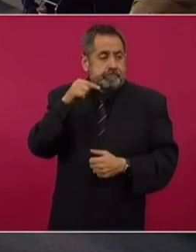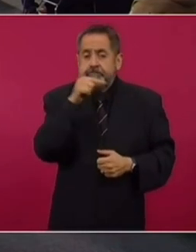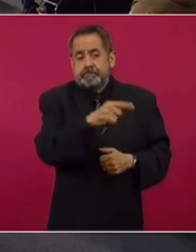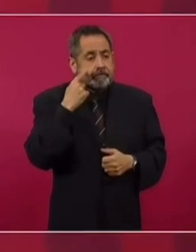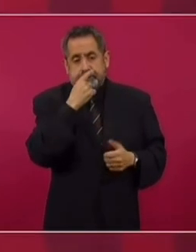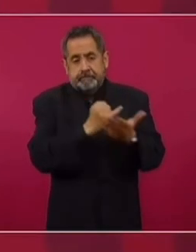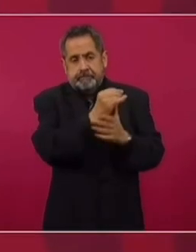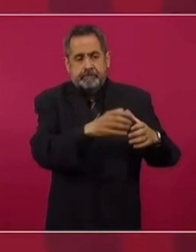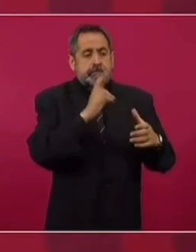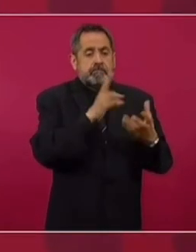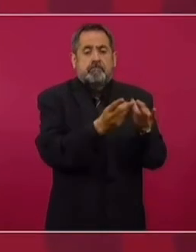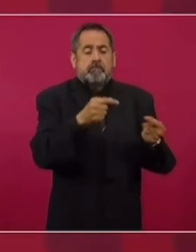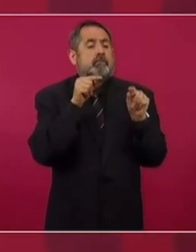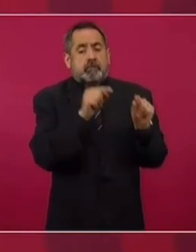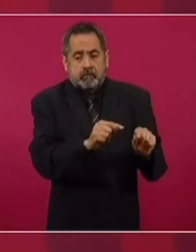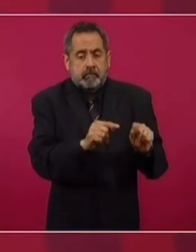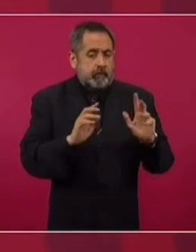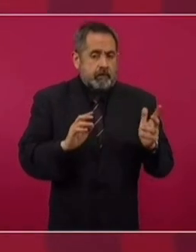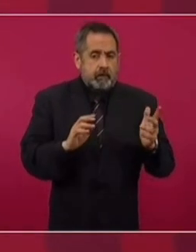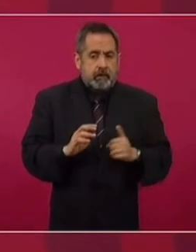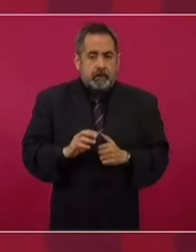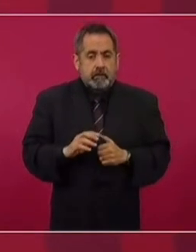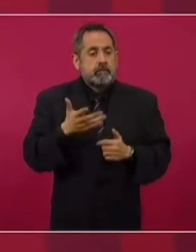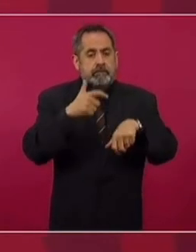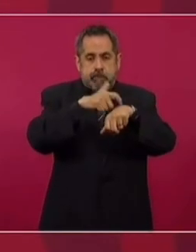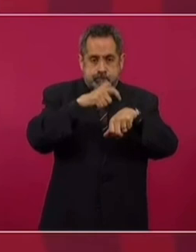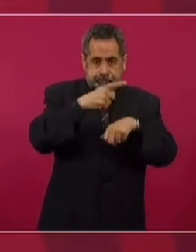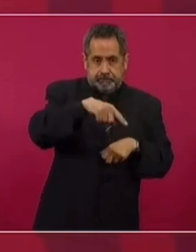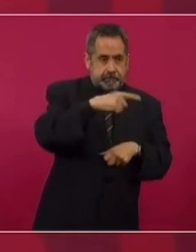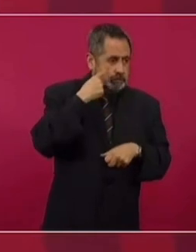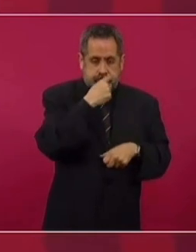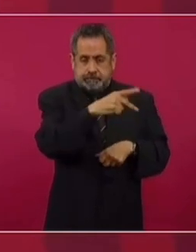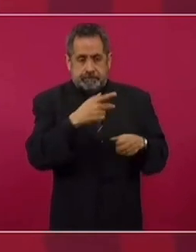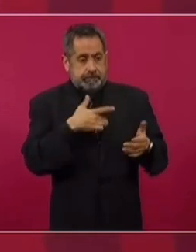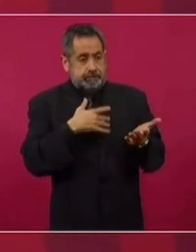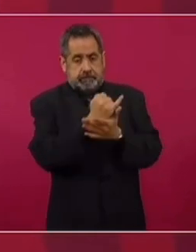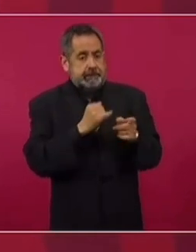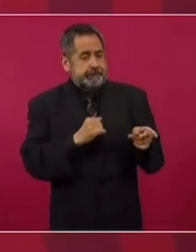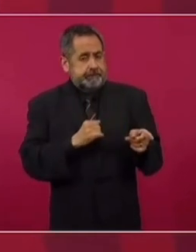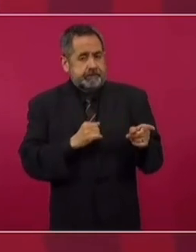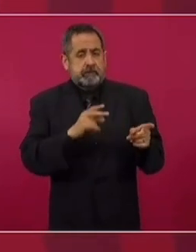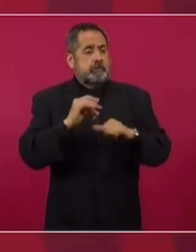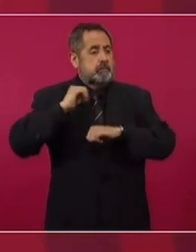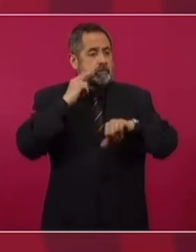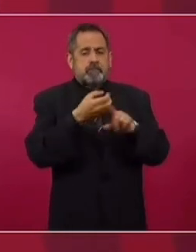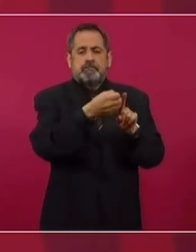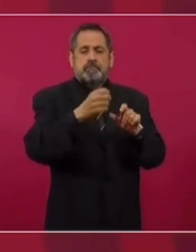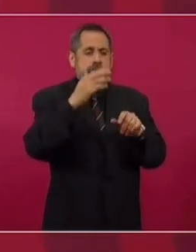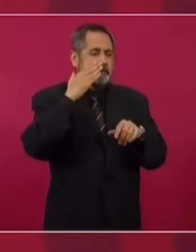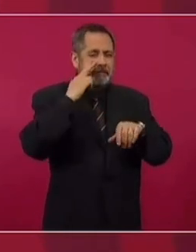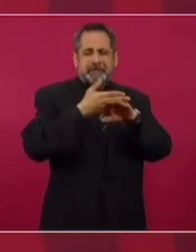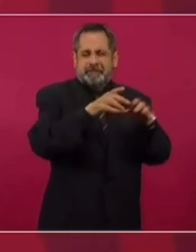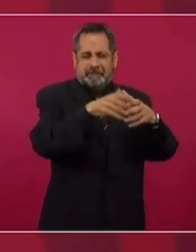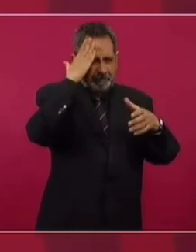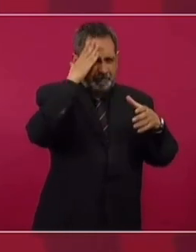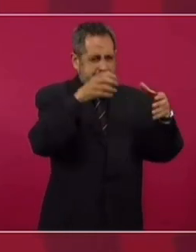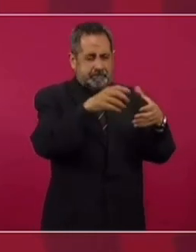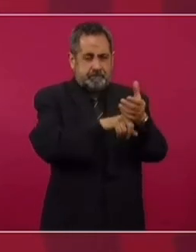resolverlo y en los tiempos que ellos, no nada más el órgano de gobierno, sino todos